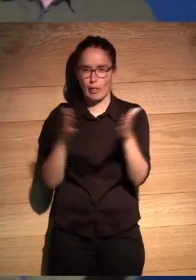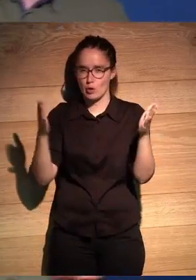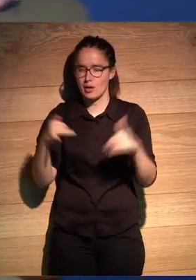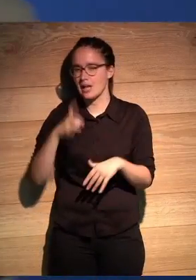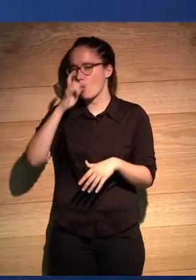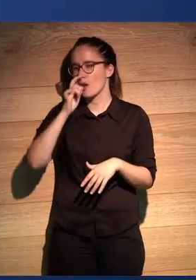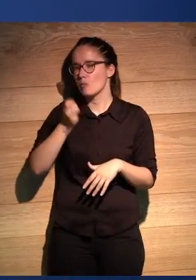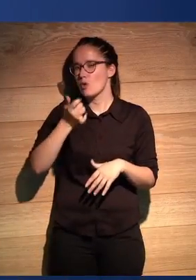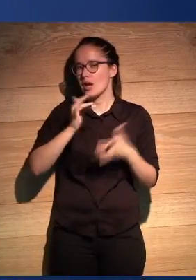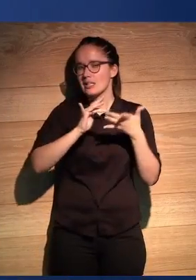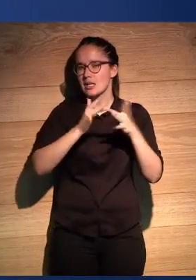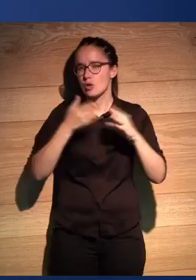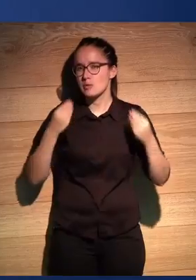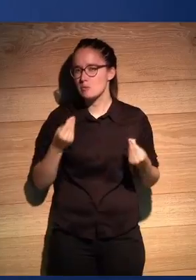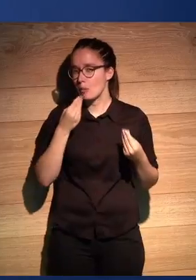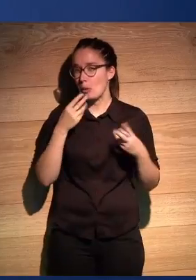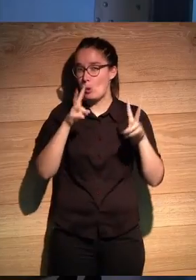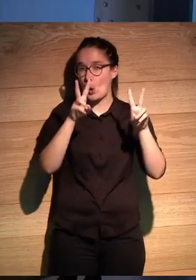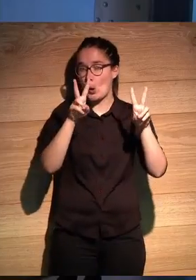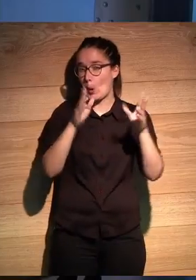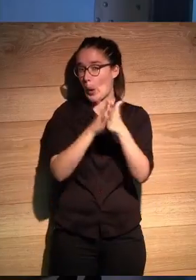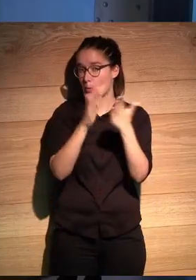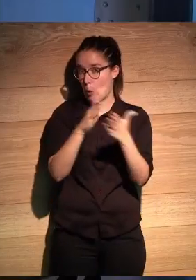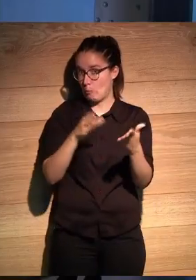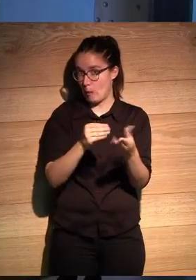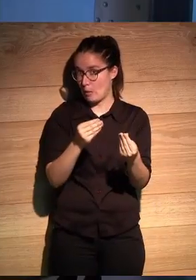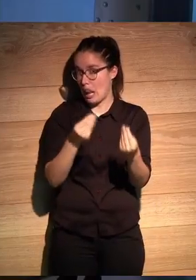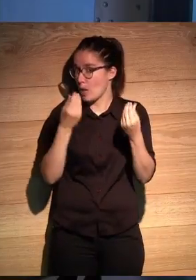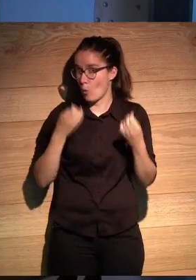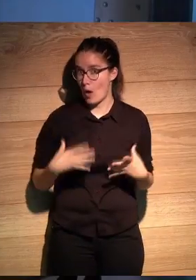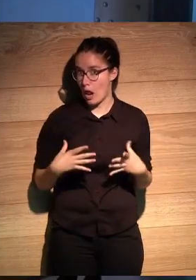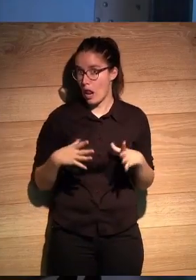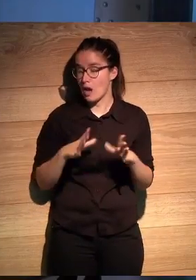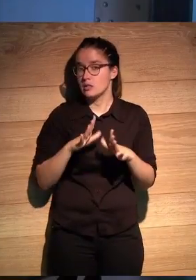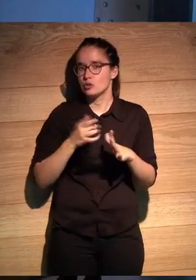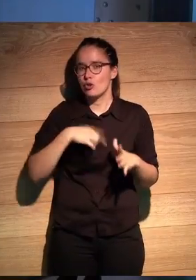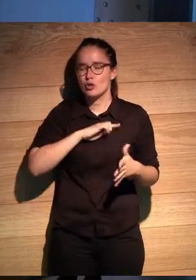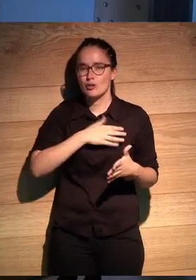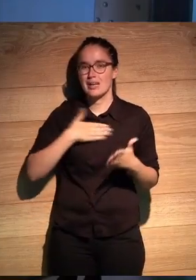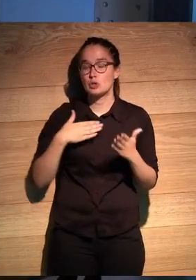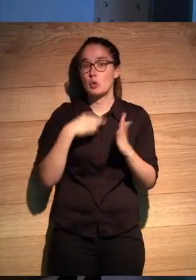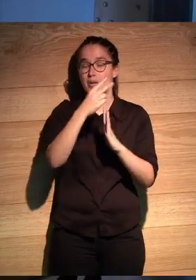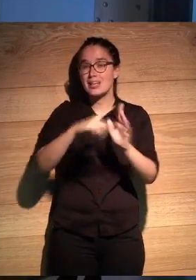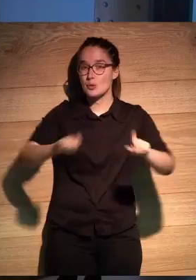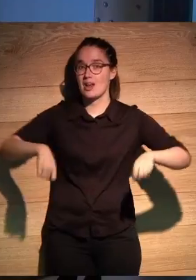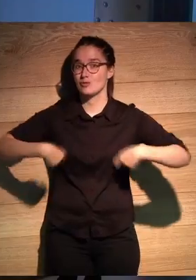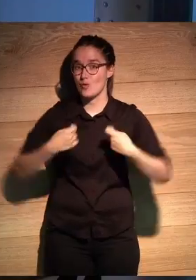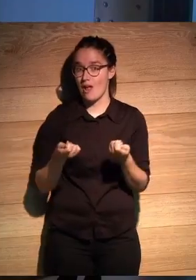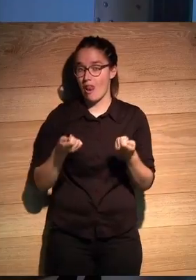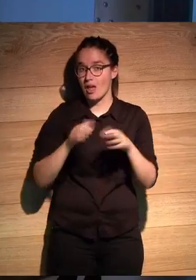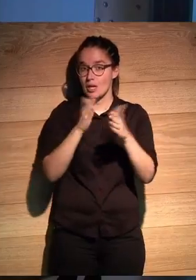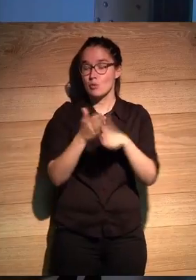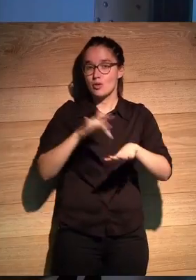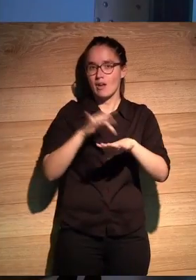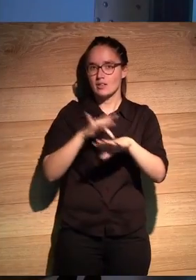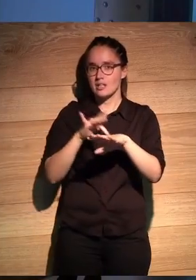recuerda un poco a la misma interacción que podemos tener con un libro en papel. El símil que buscamos es que sea esa lectura natural que en el mundo digital en